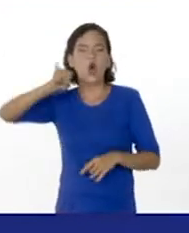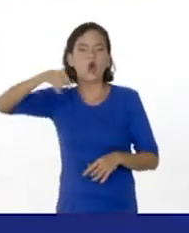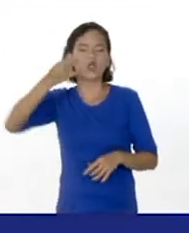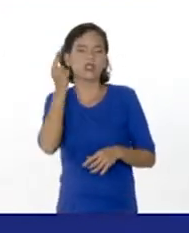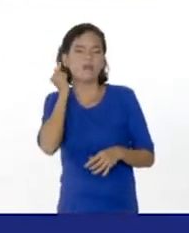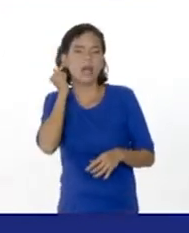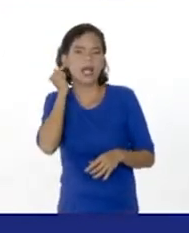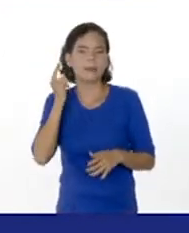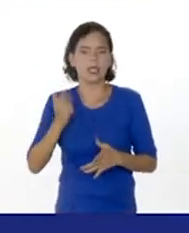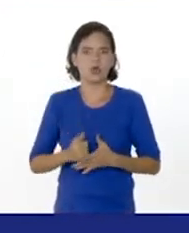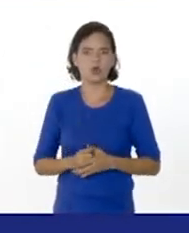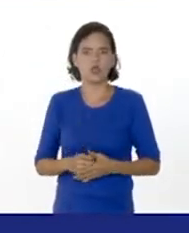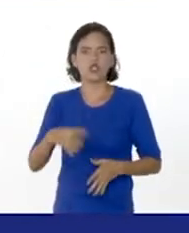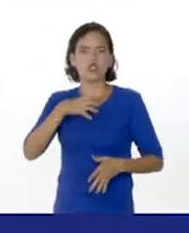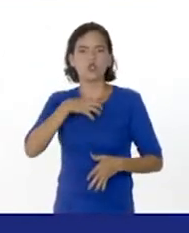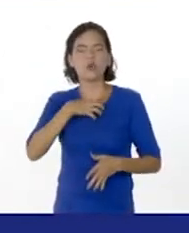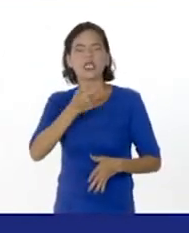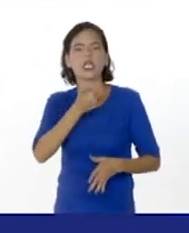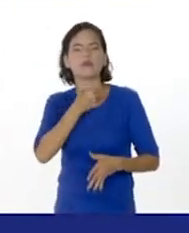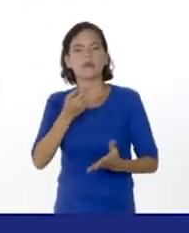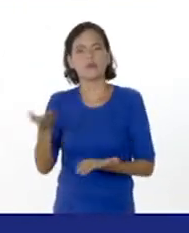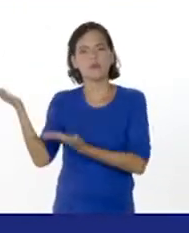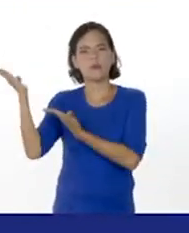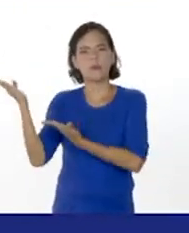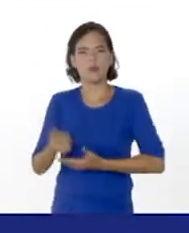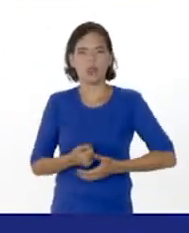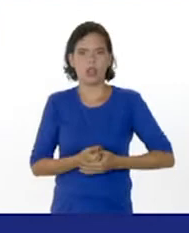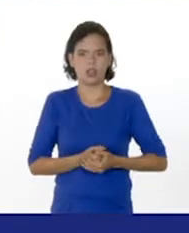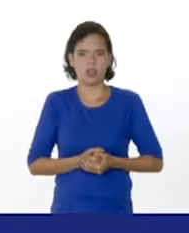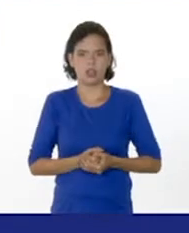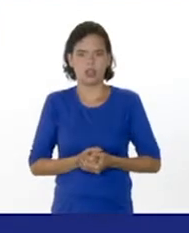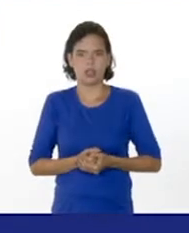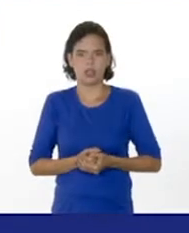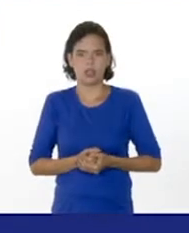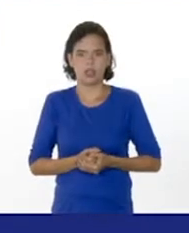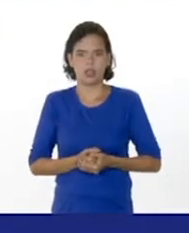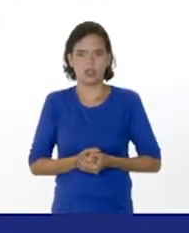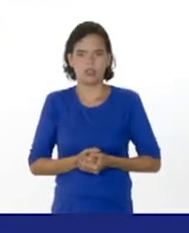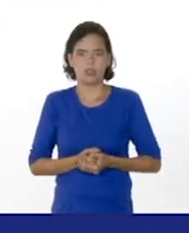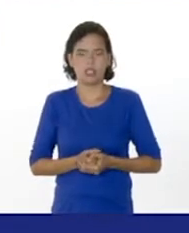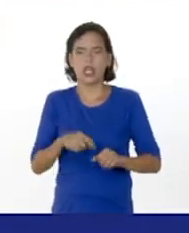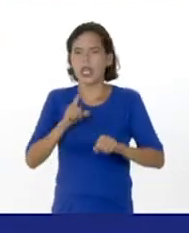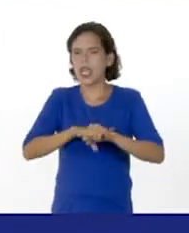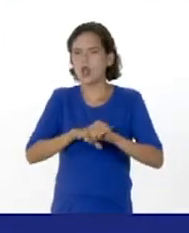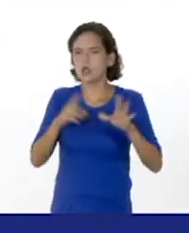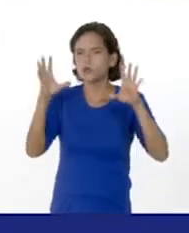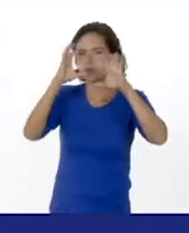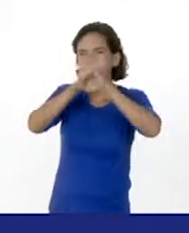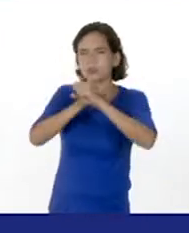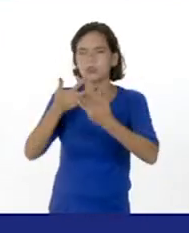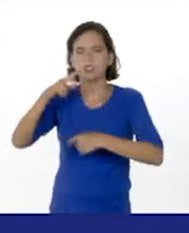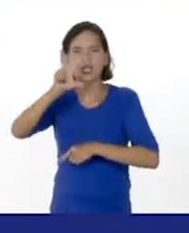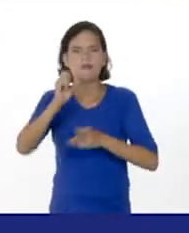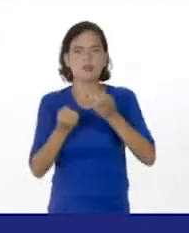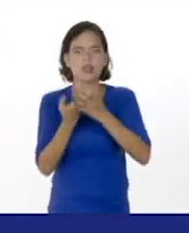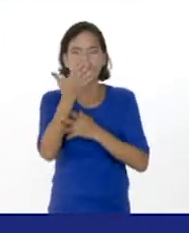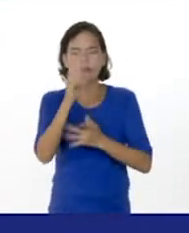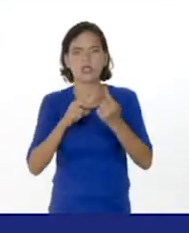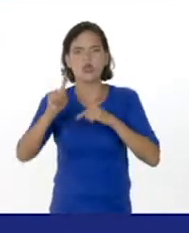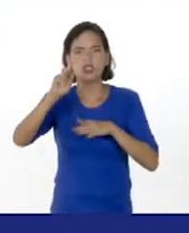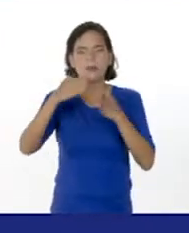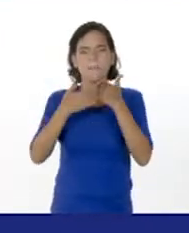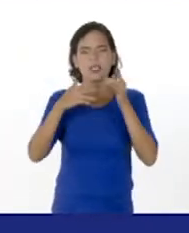Facamejo, sobrina del sacerdote Mariano Talavera y Garcés, en horas de la madrugada del 3 de mayo de